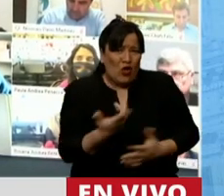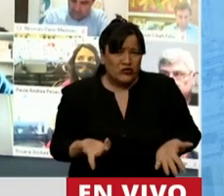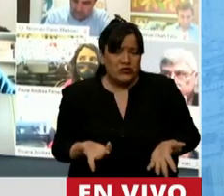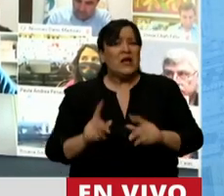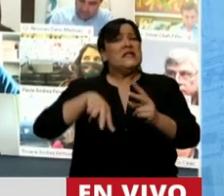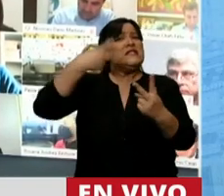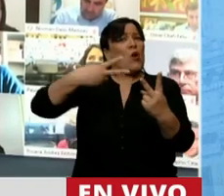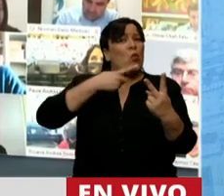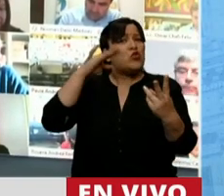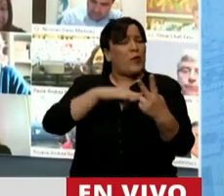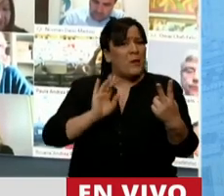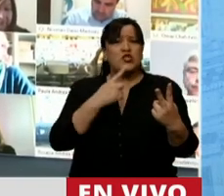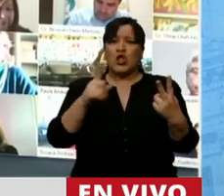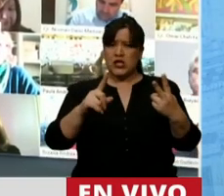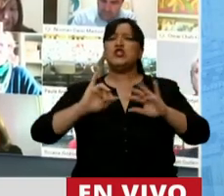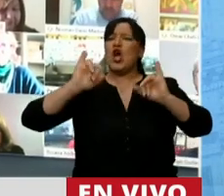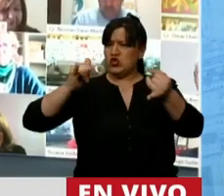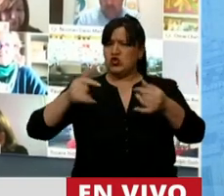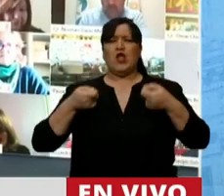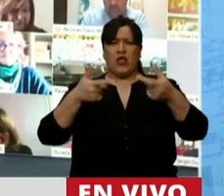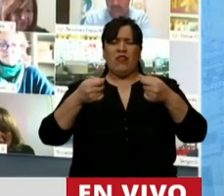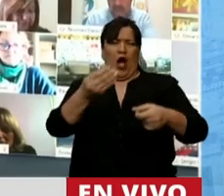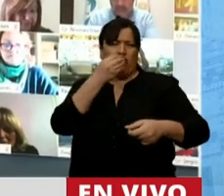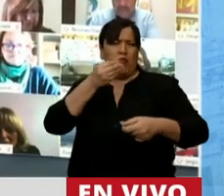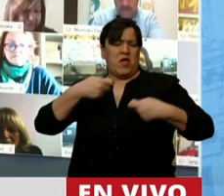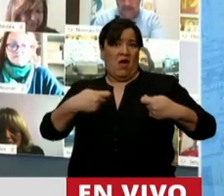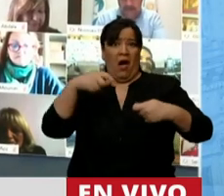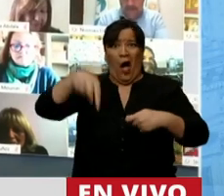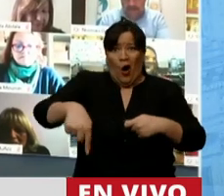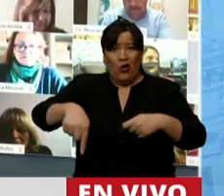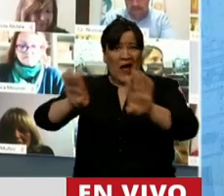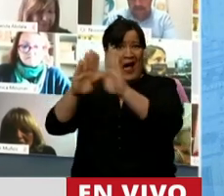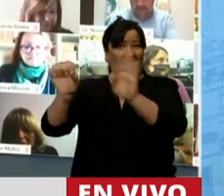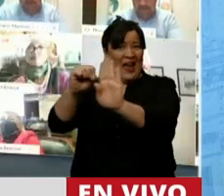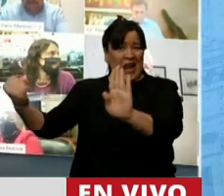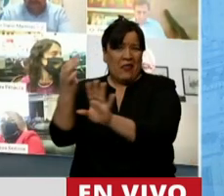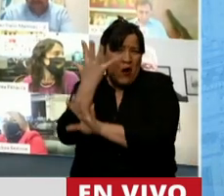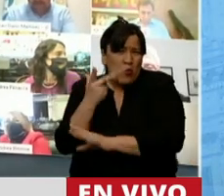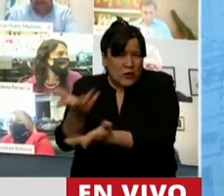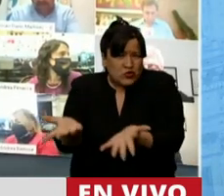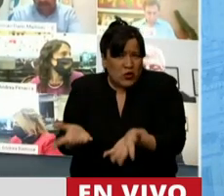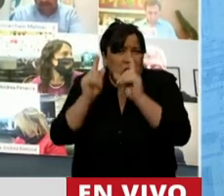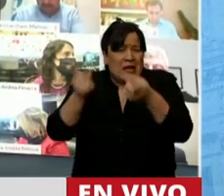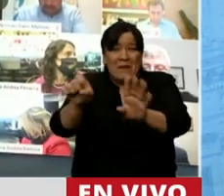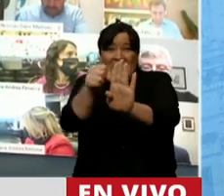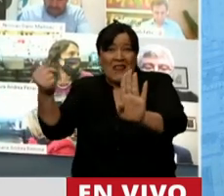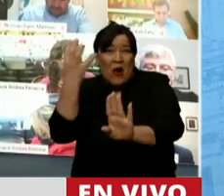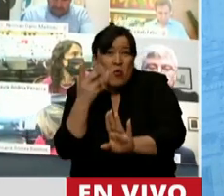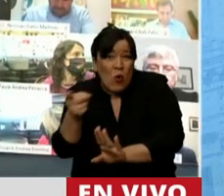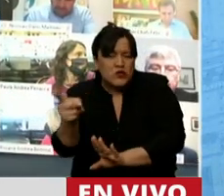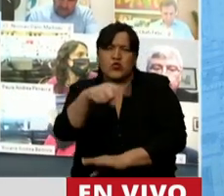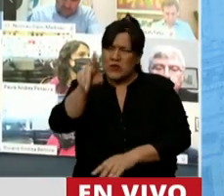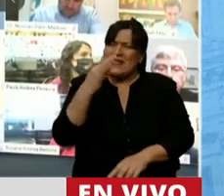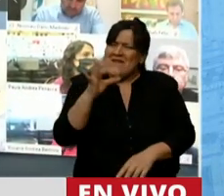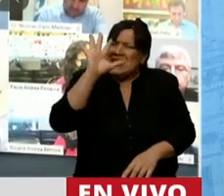Segunda promesa, iban a llenar la heladera de los argentinos y hoy están más vacías que nunca. Y detrás de cada heladera vacía, usted debe